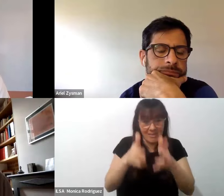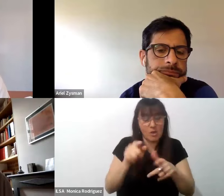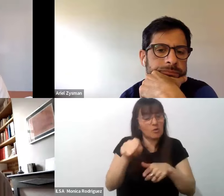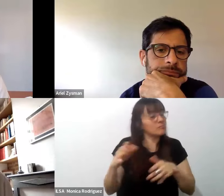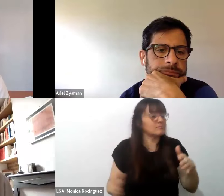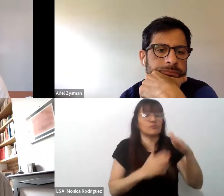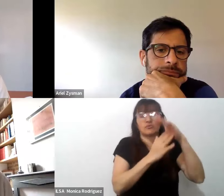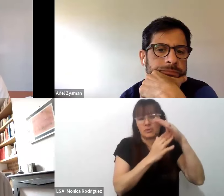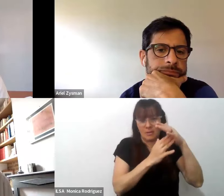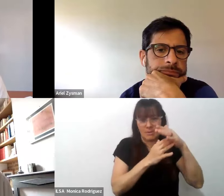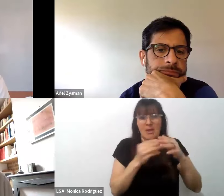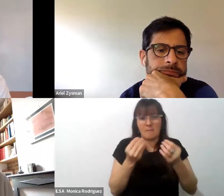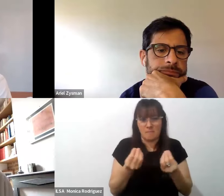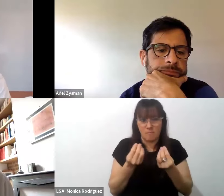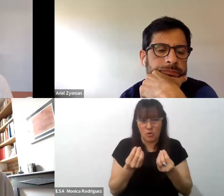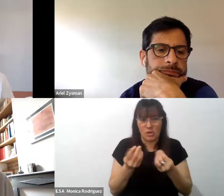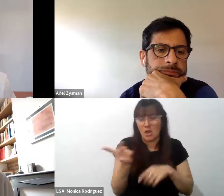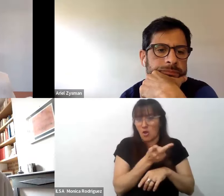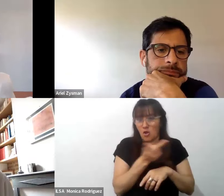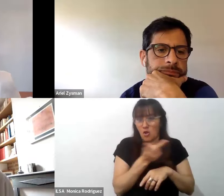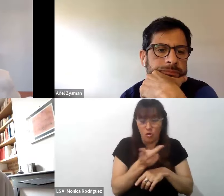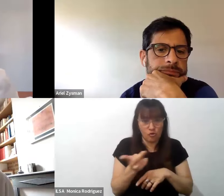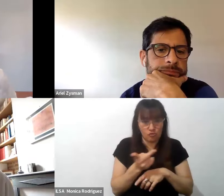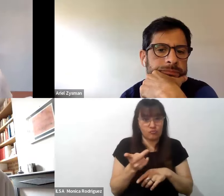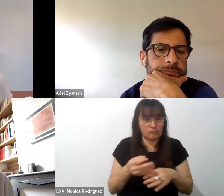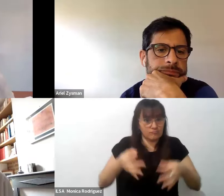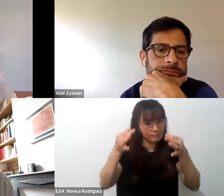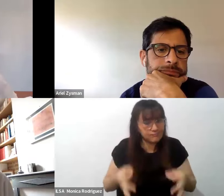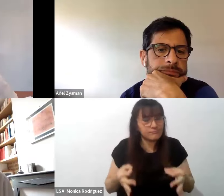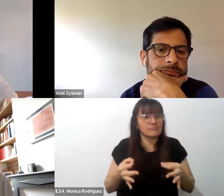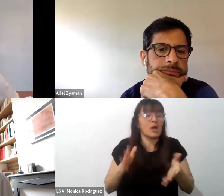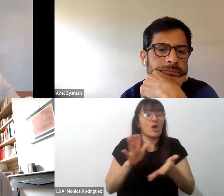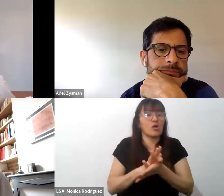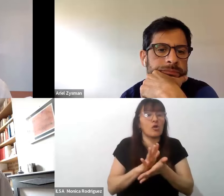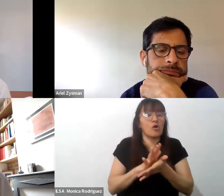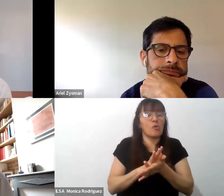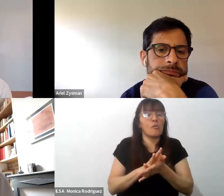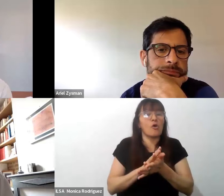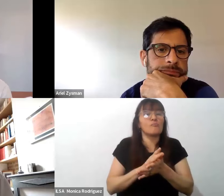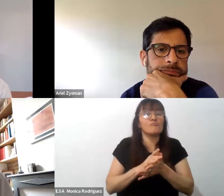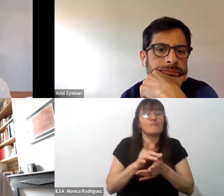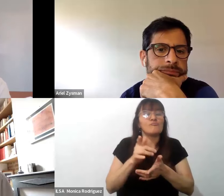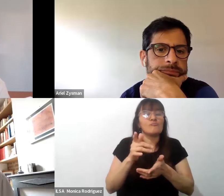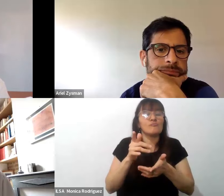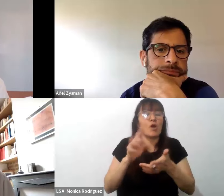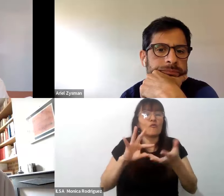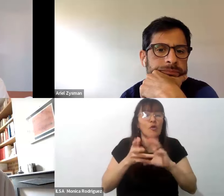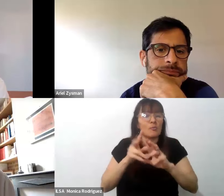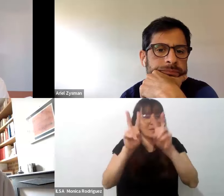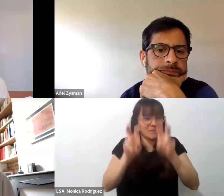tanto una legitimidad de ambos como nuevos objetos de investigación que van a permitir